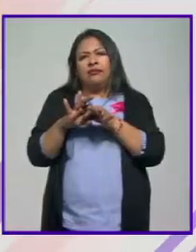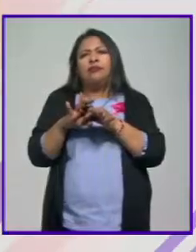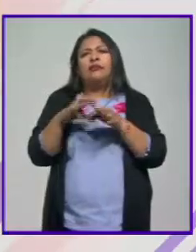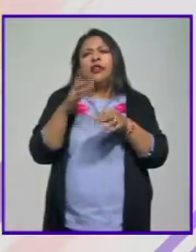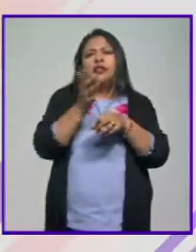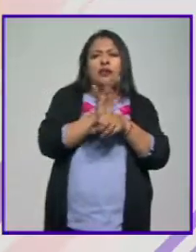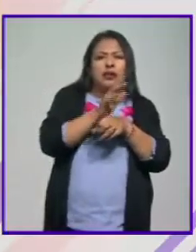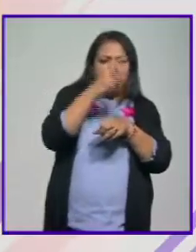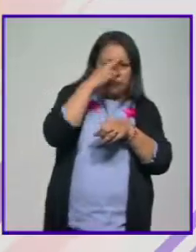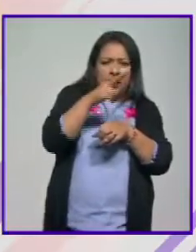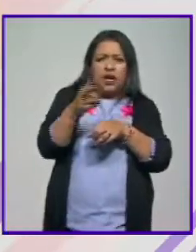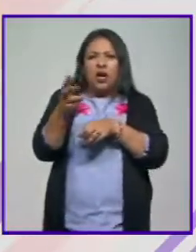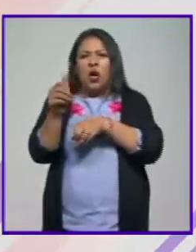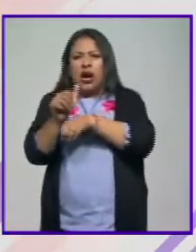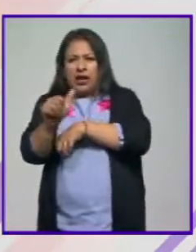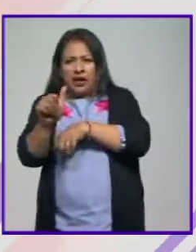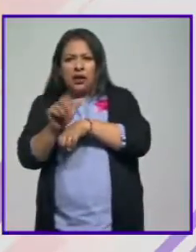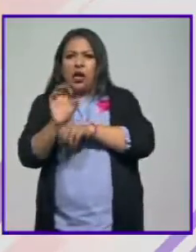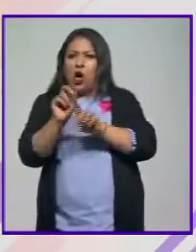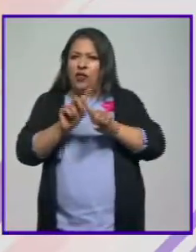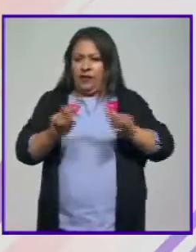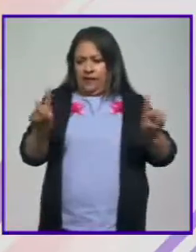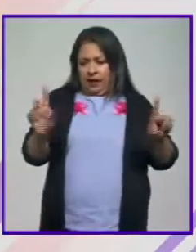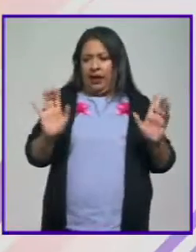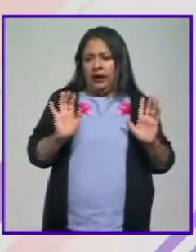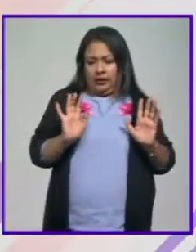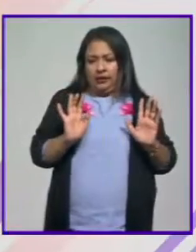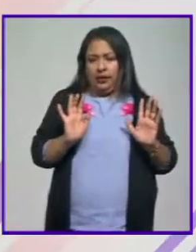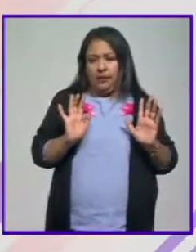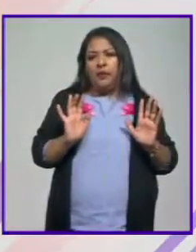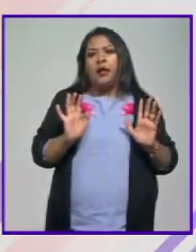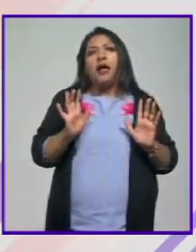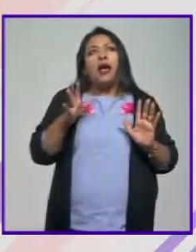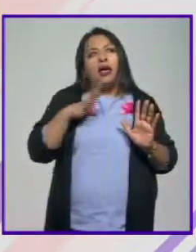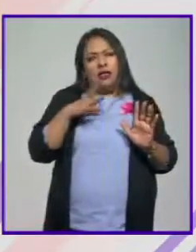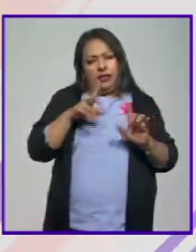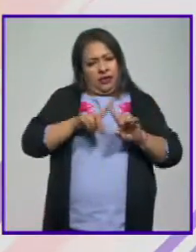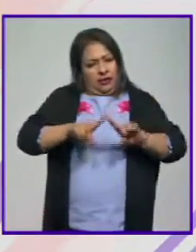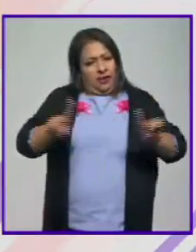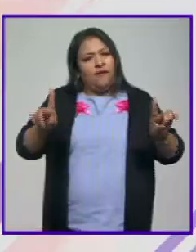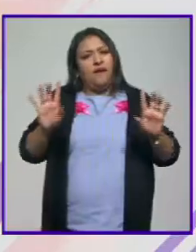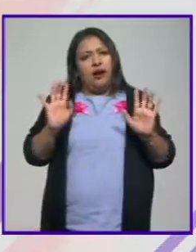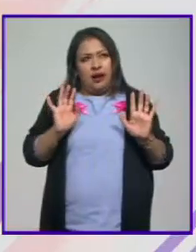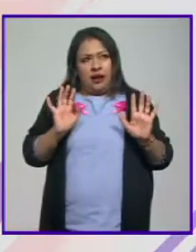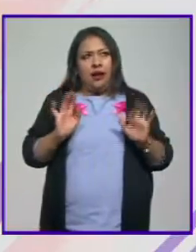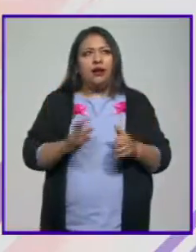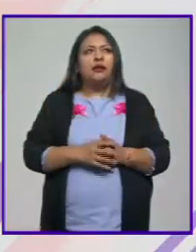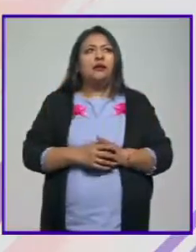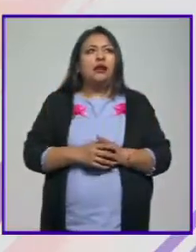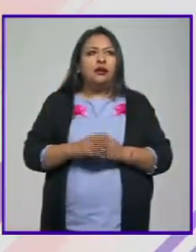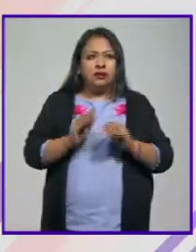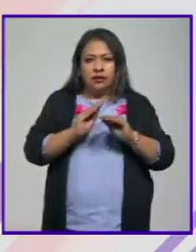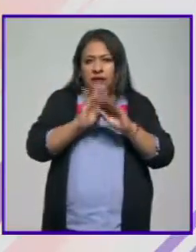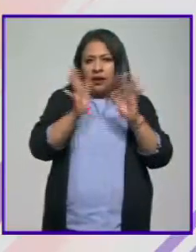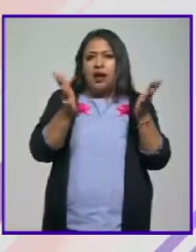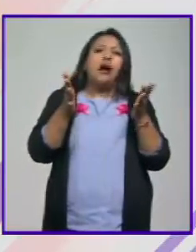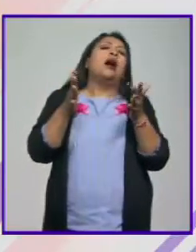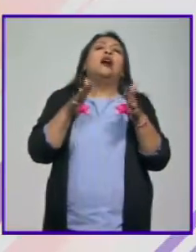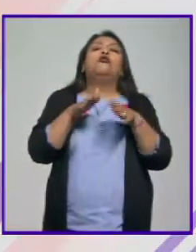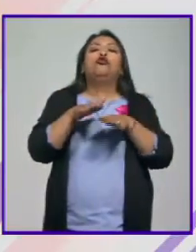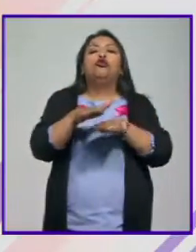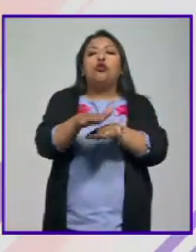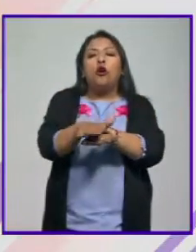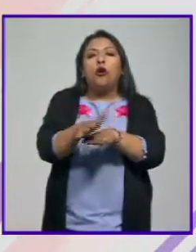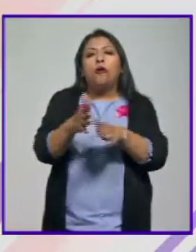cine de México y de Argentina y los diferencia también? ¿Cuáles son las grandes diferencias? Por supuesto que tienen que ver con